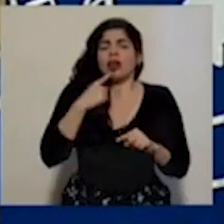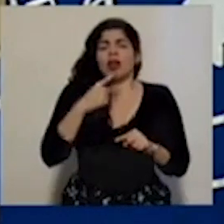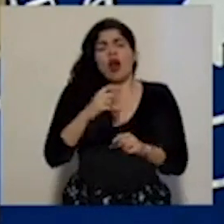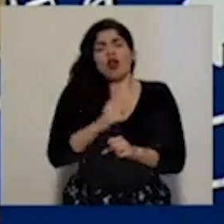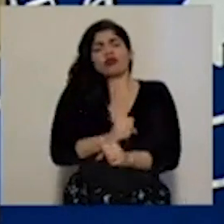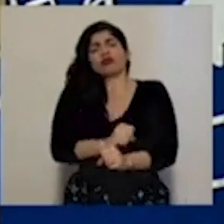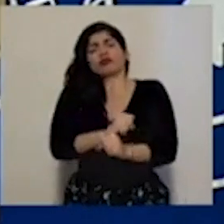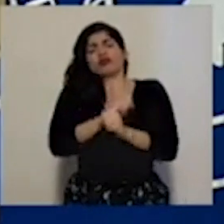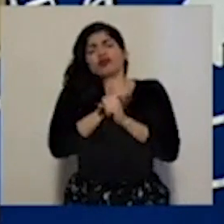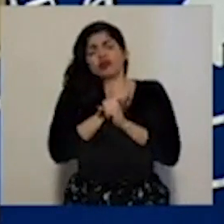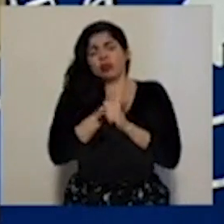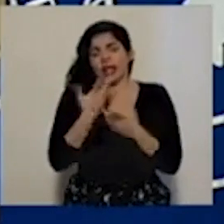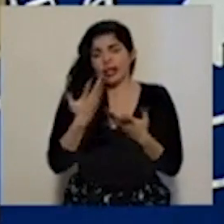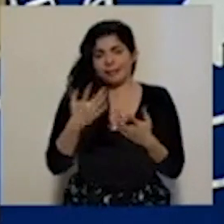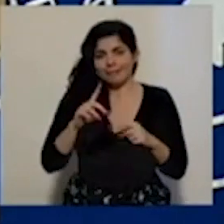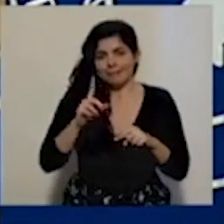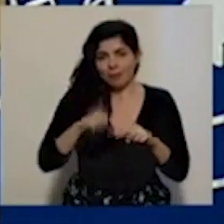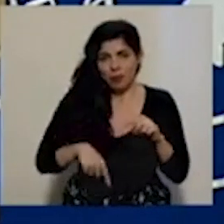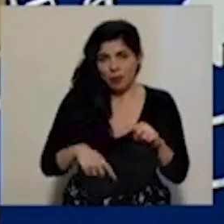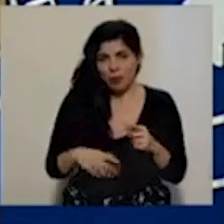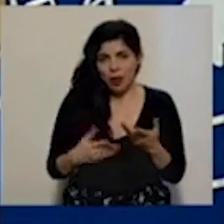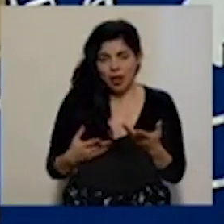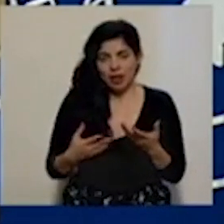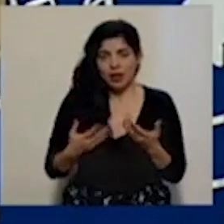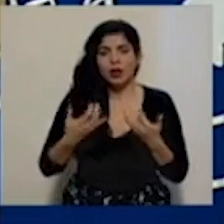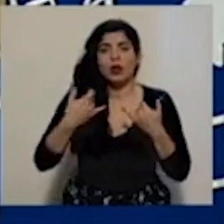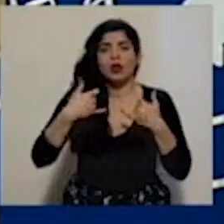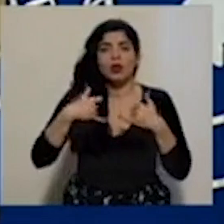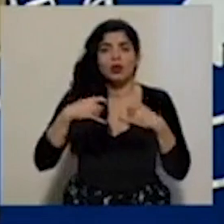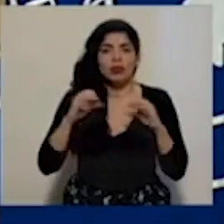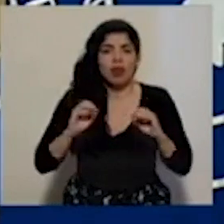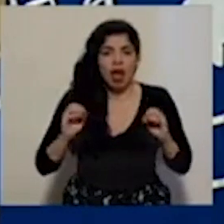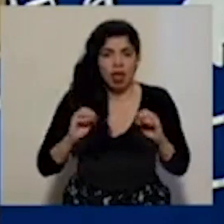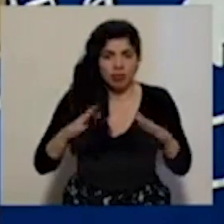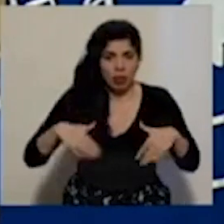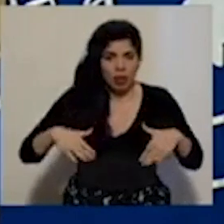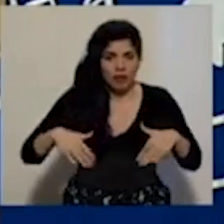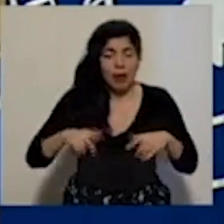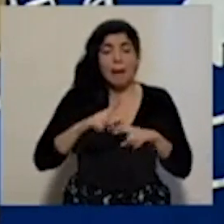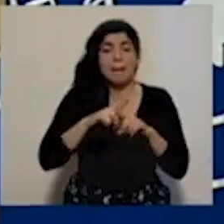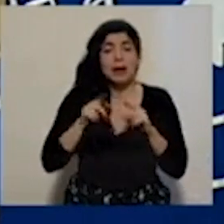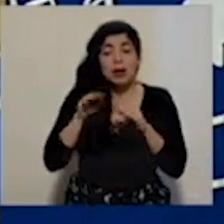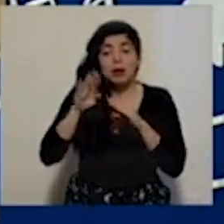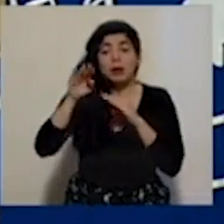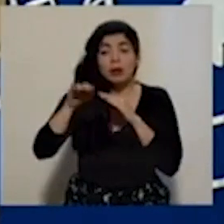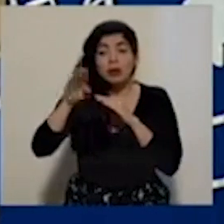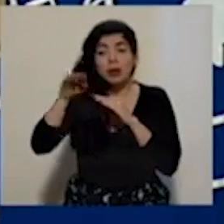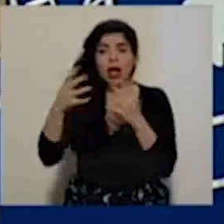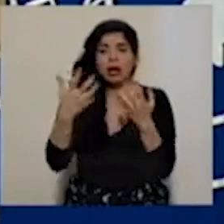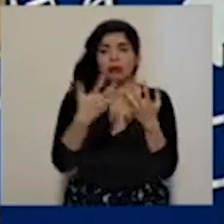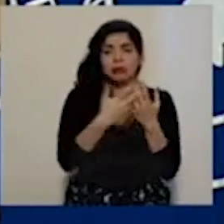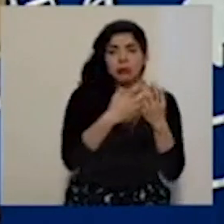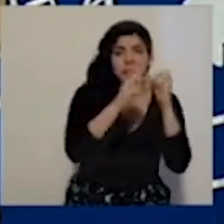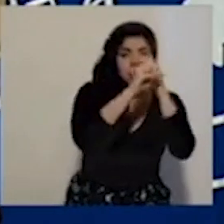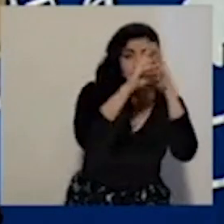que todavía nada, pero digamos que es acorde a las proyecciones.